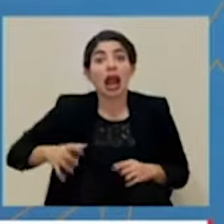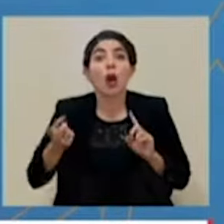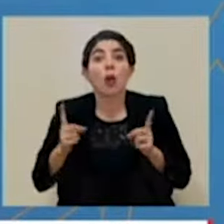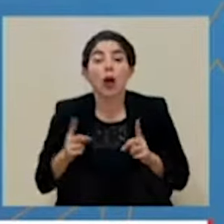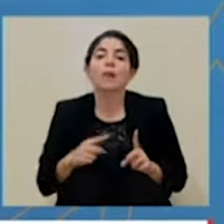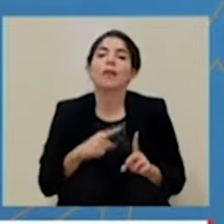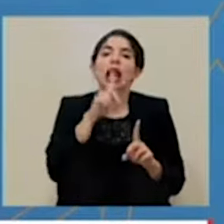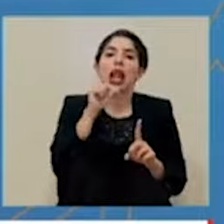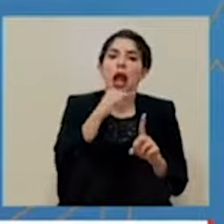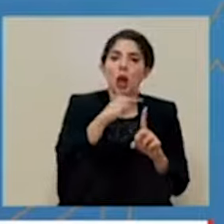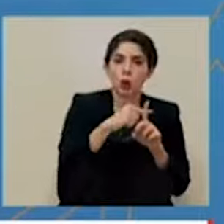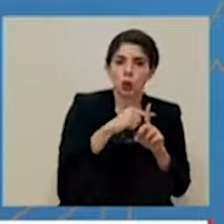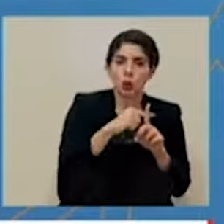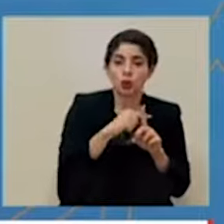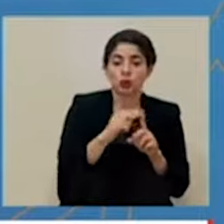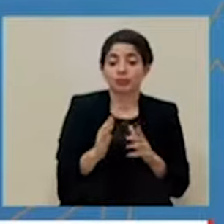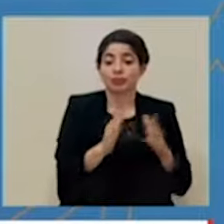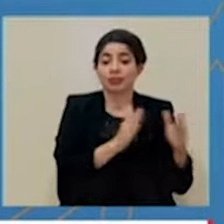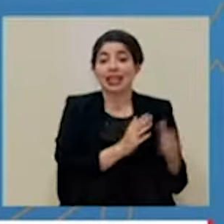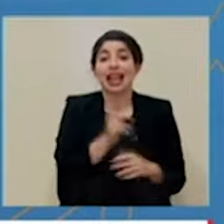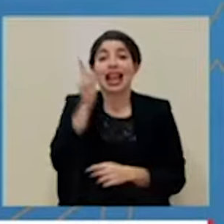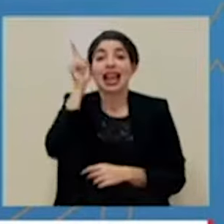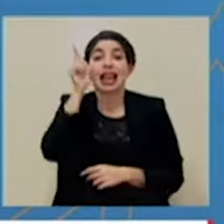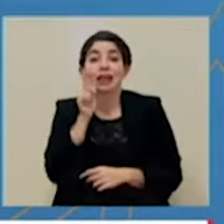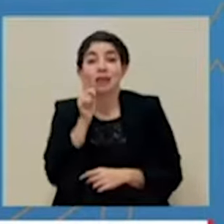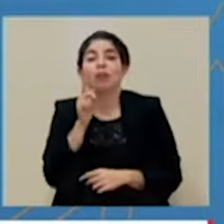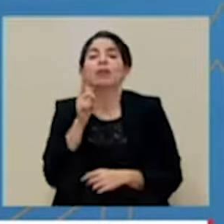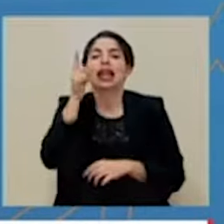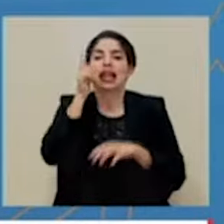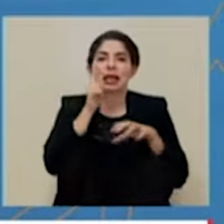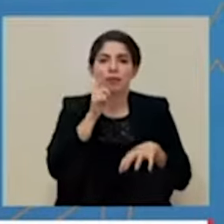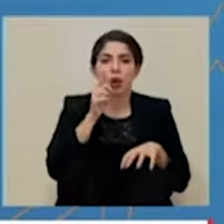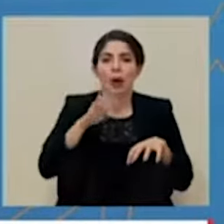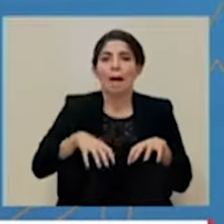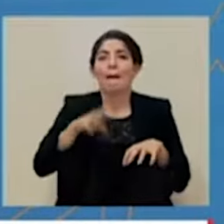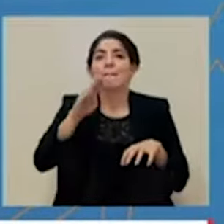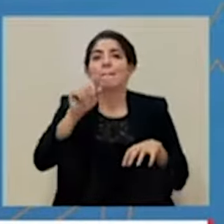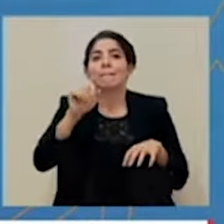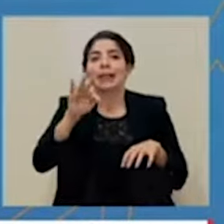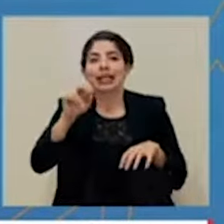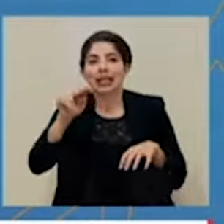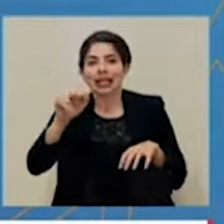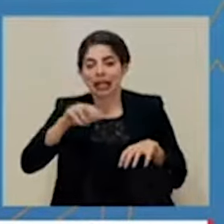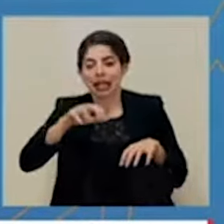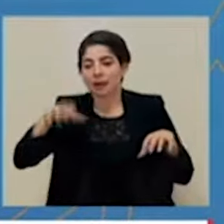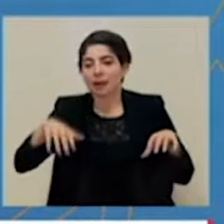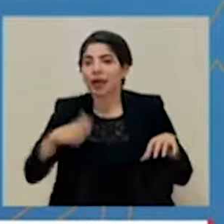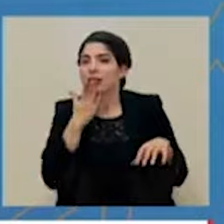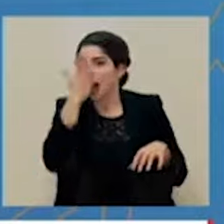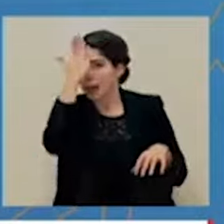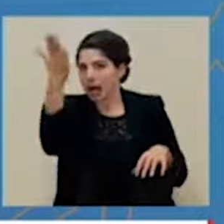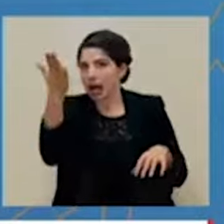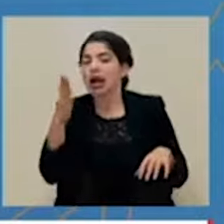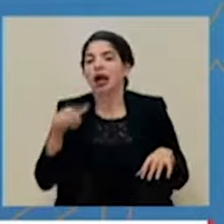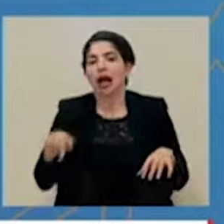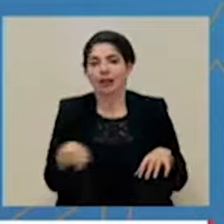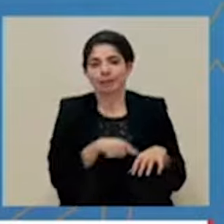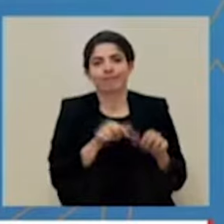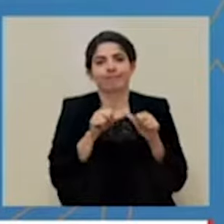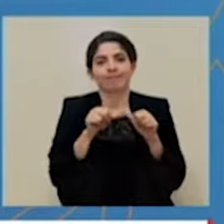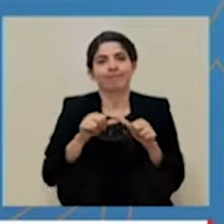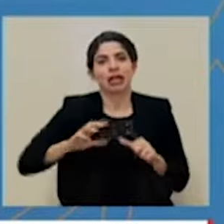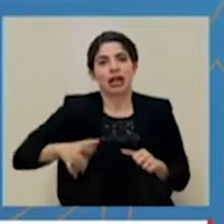Cruz y en la provincia de Limón, Limón, Matina y Talamanca, se mantienen en alerta naranja.